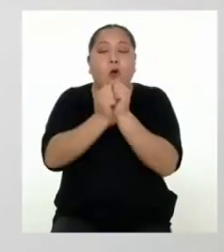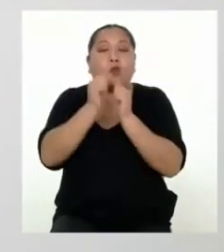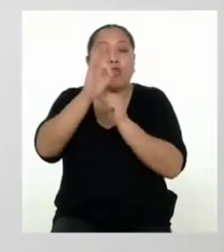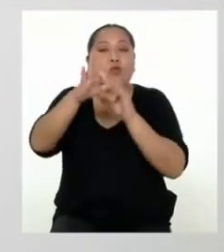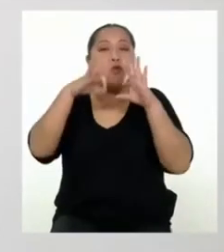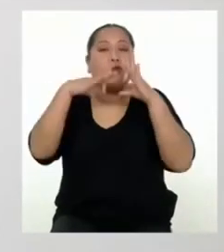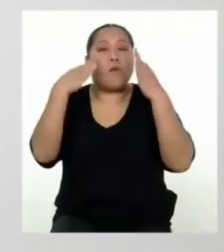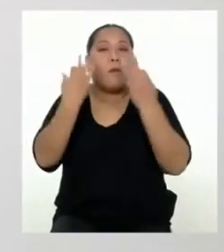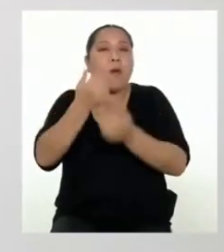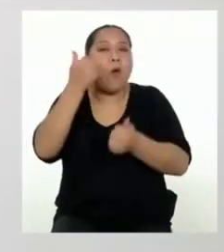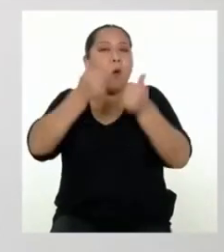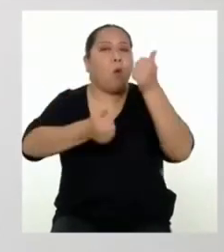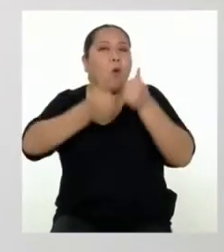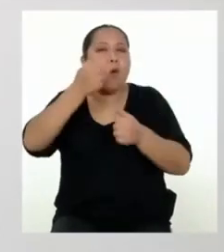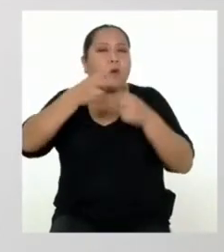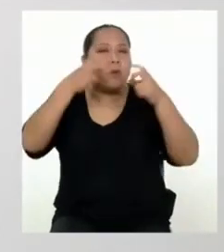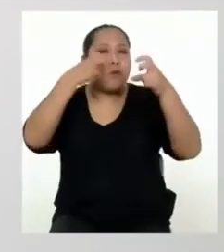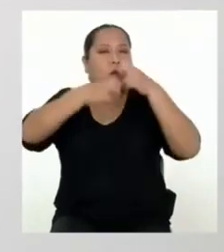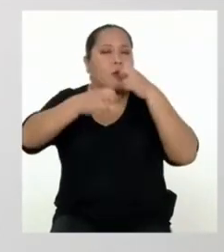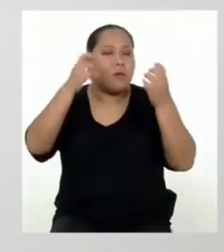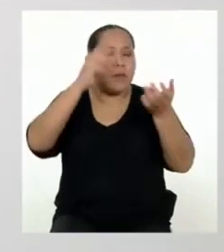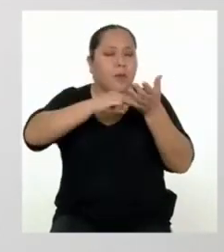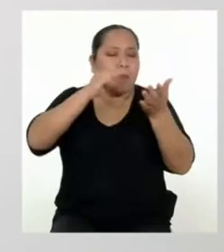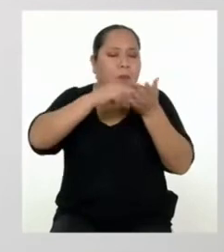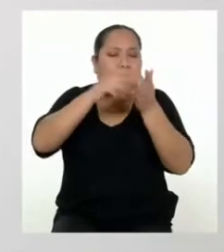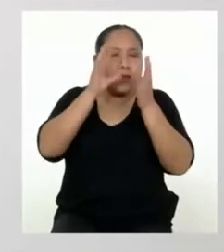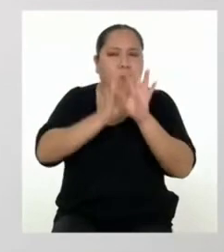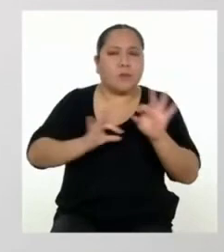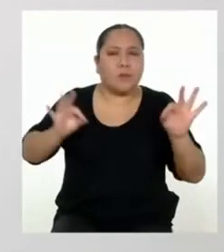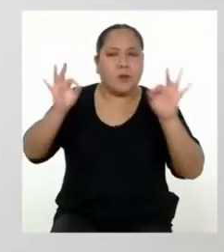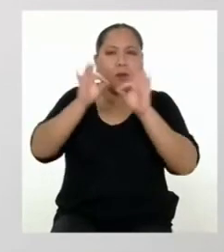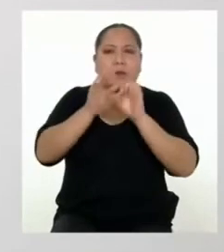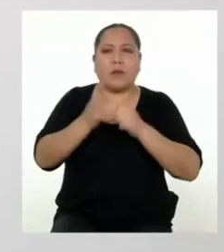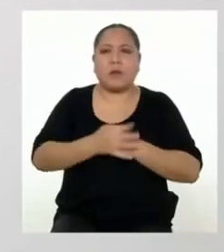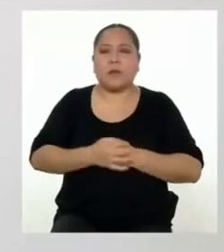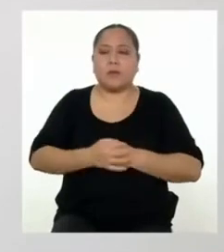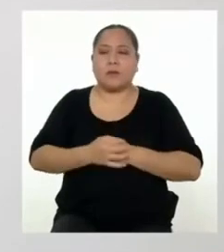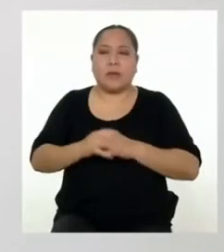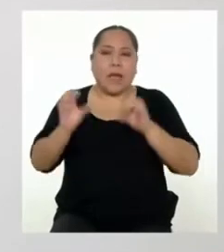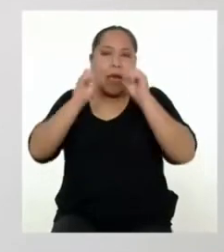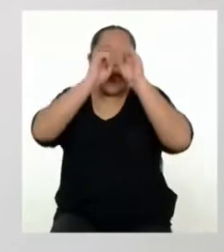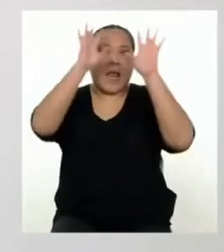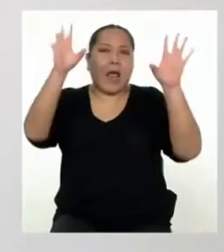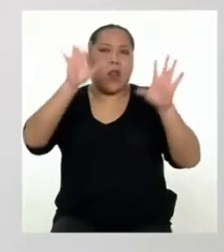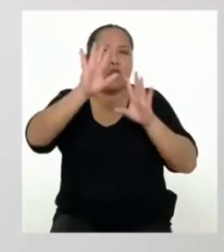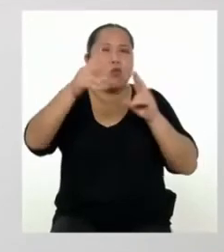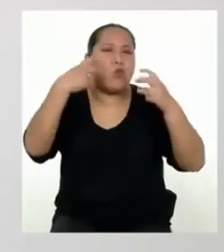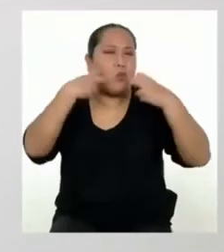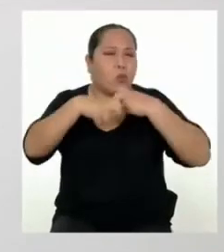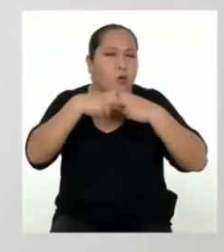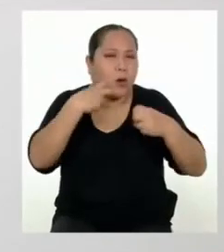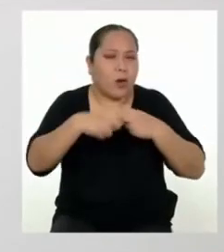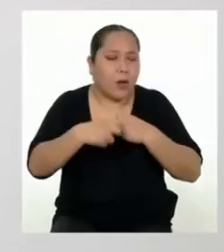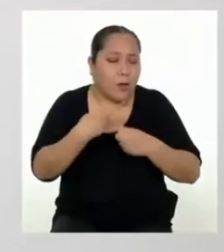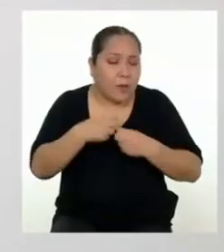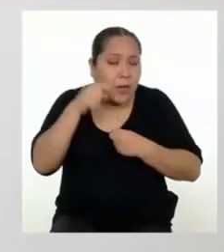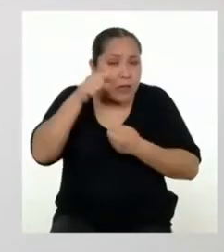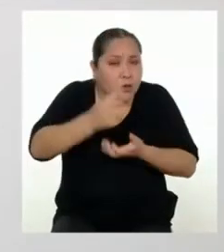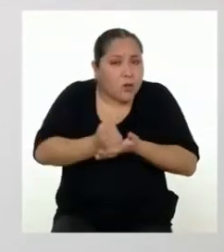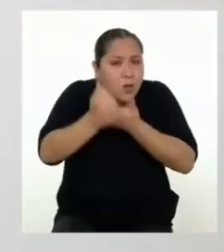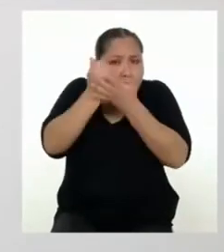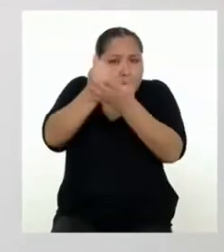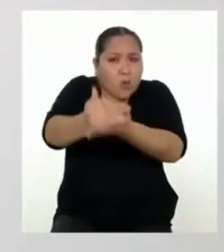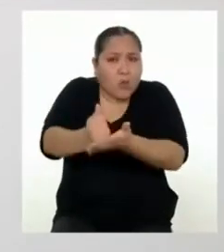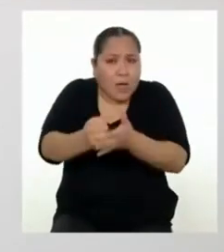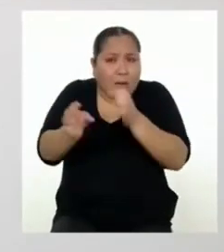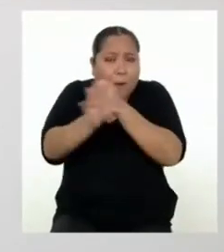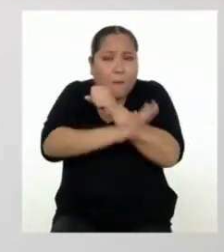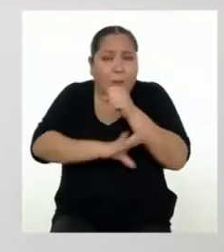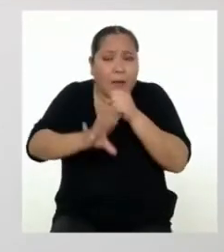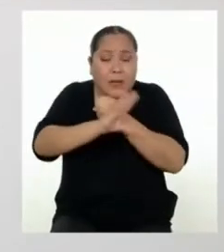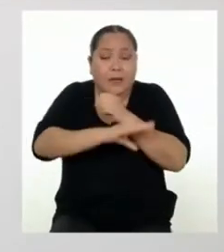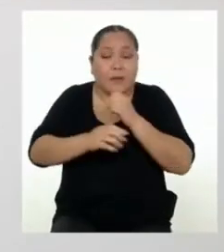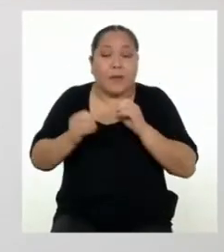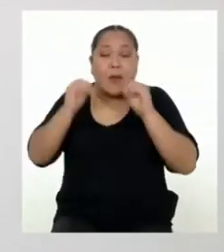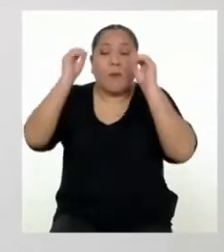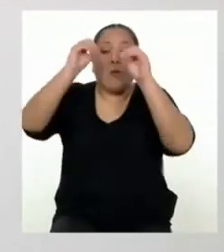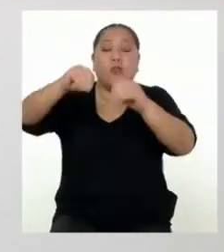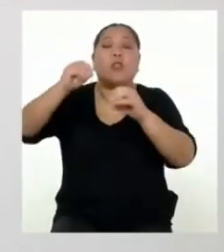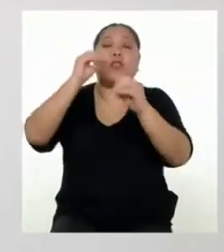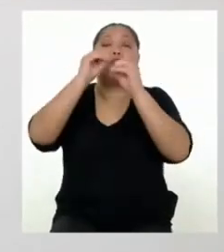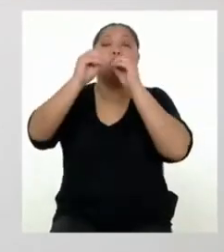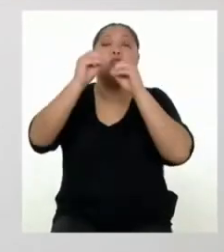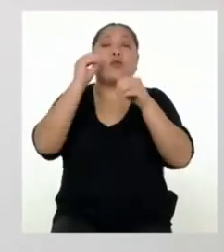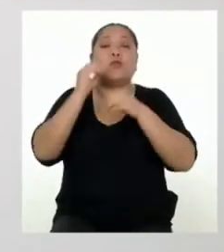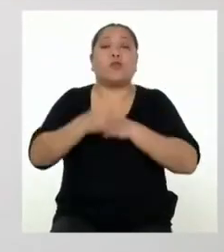familia cuál es el problema más importante. Tener la claridad de tu problema será un insumo vital para la propuesta de